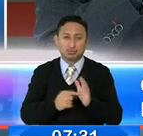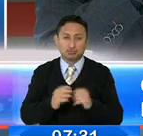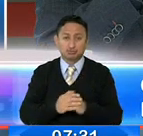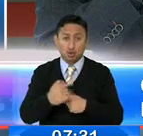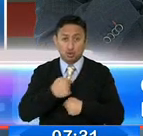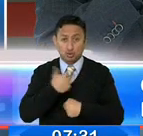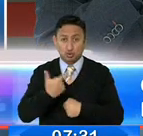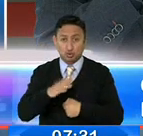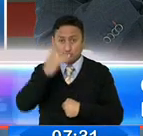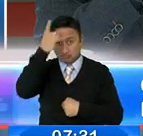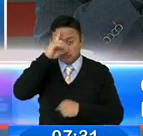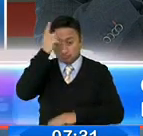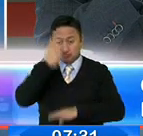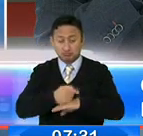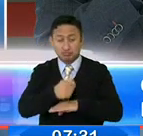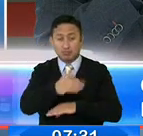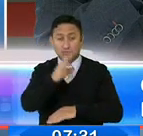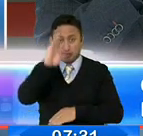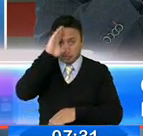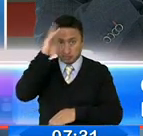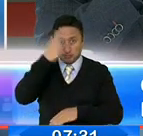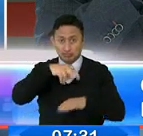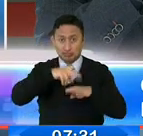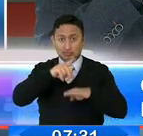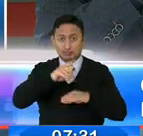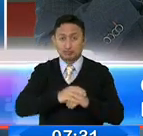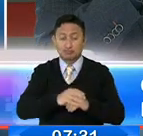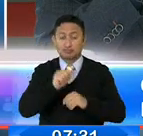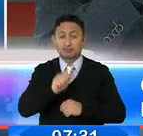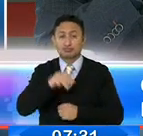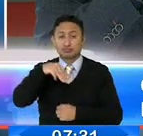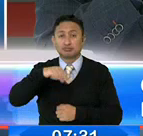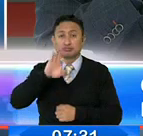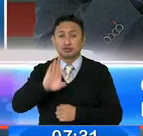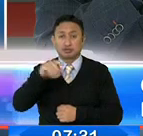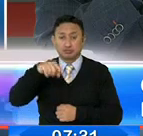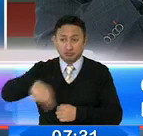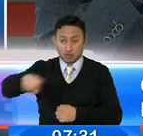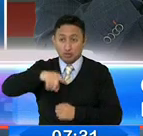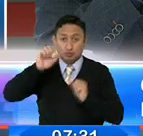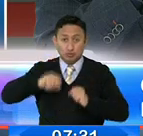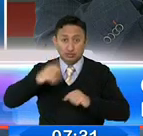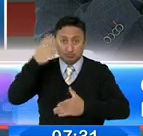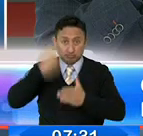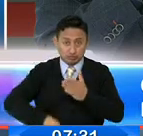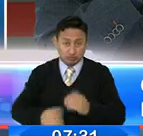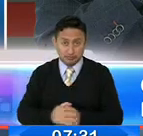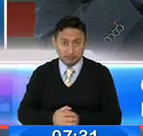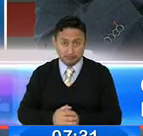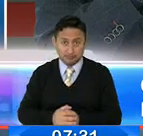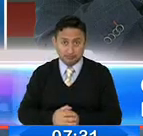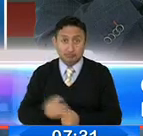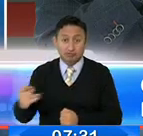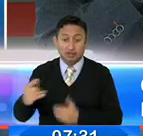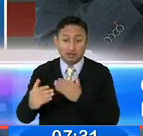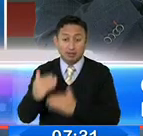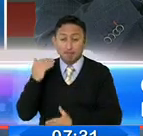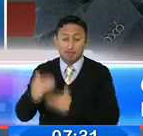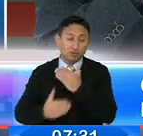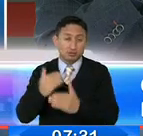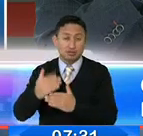resoluciones tanto a Policía Nacional como a la Agencia Metropolitana de Tránsito para que ellos también puedan multar, no dándoles el procedimiento